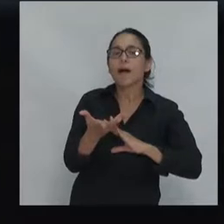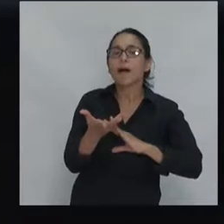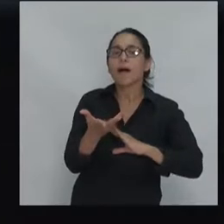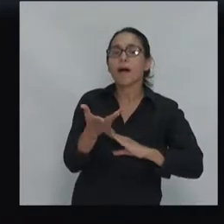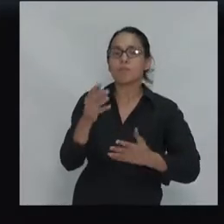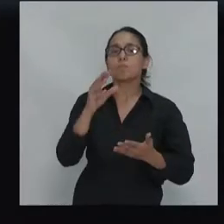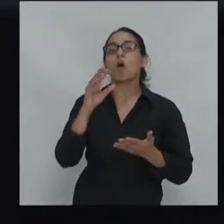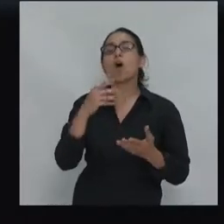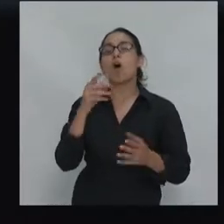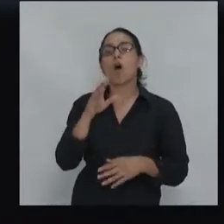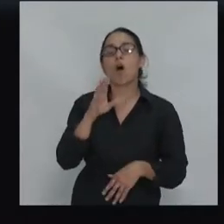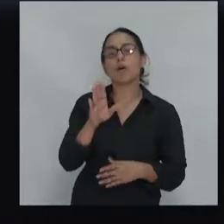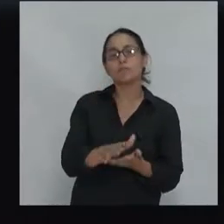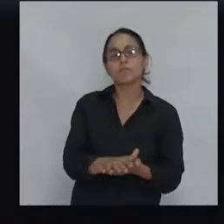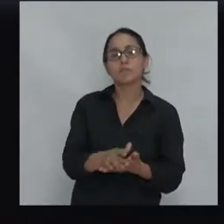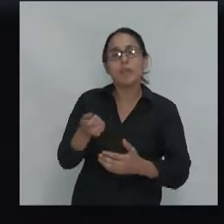administración